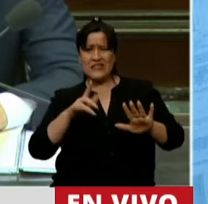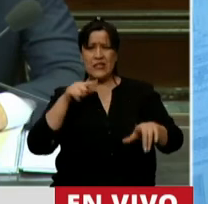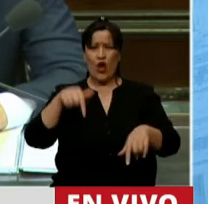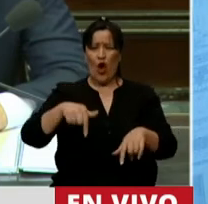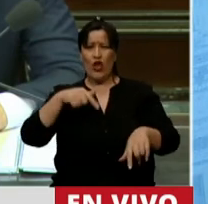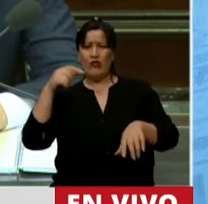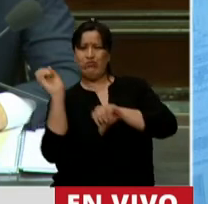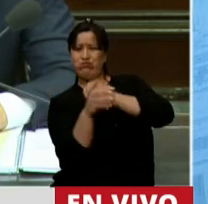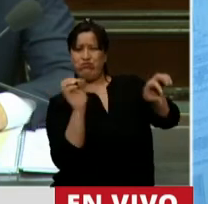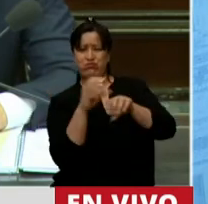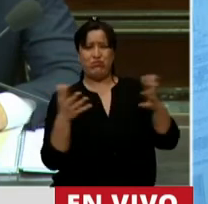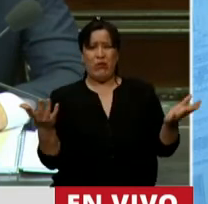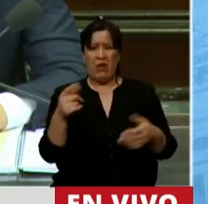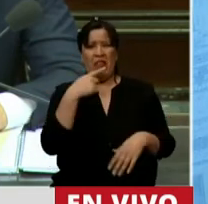recibió.